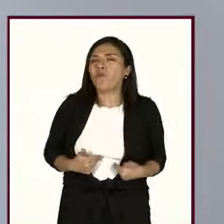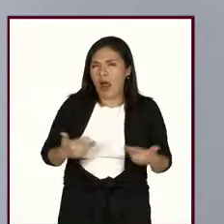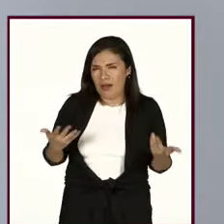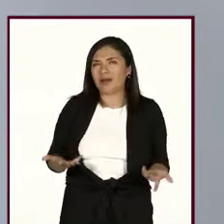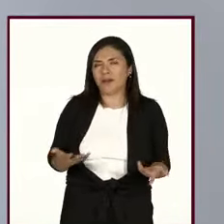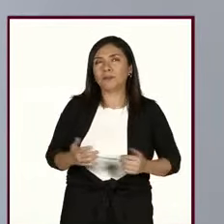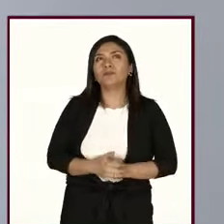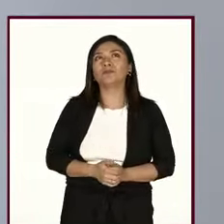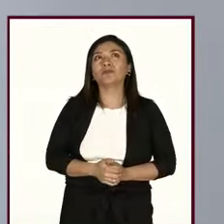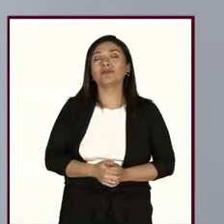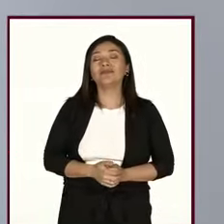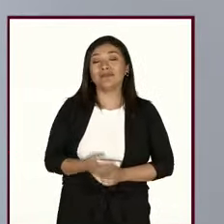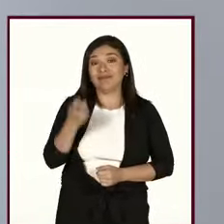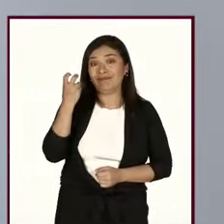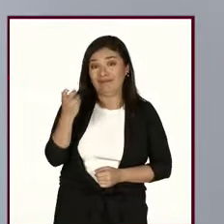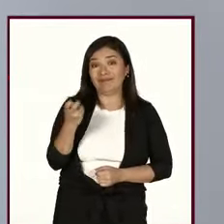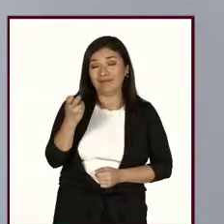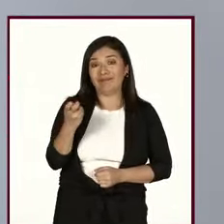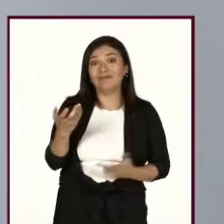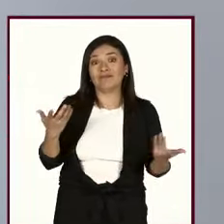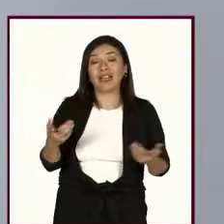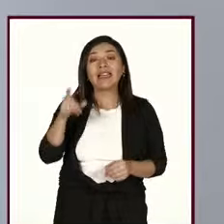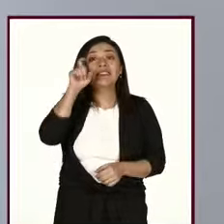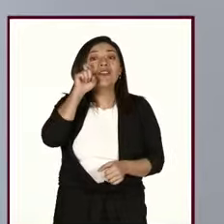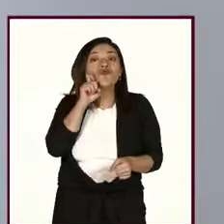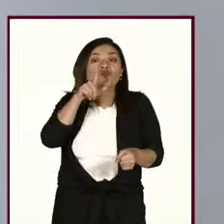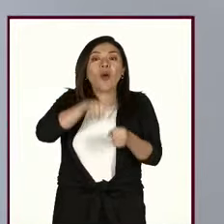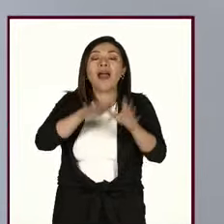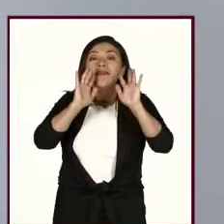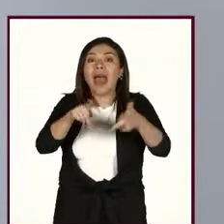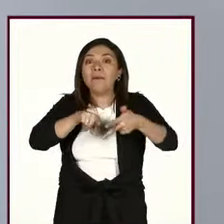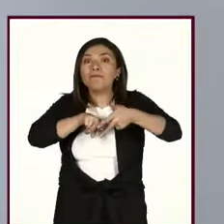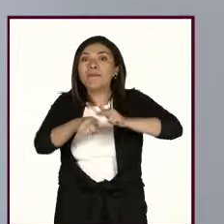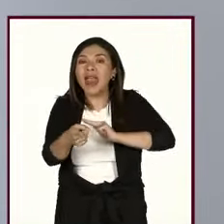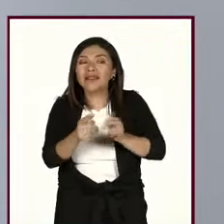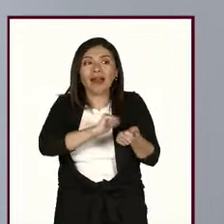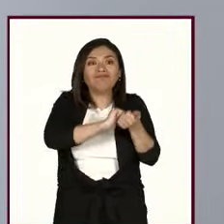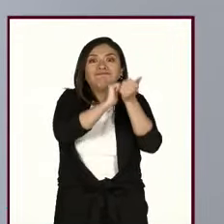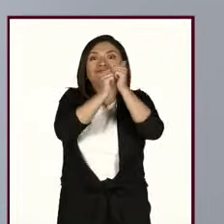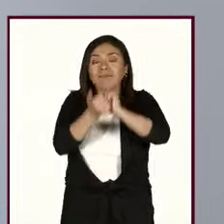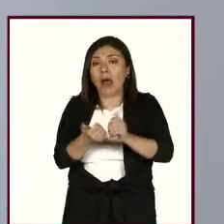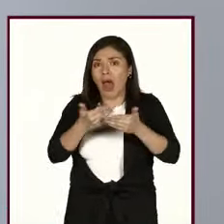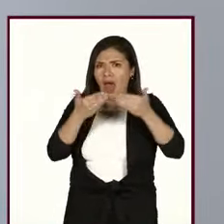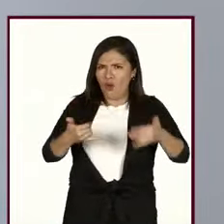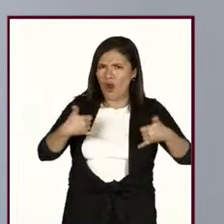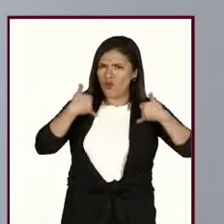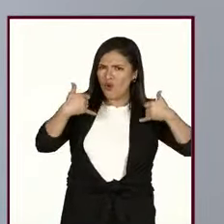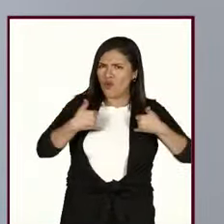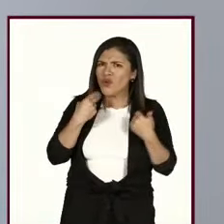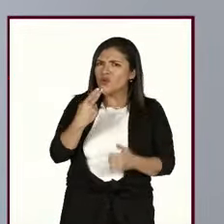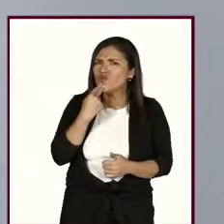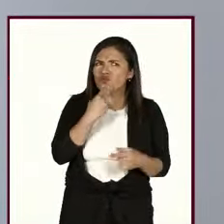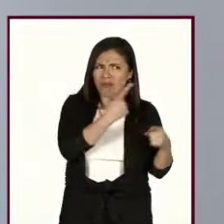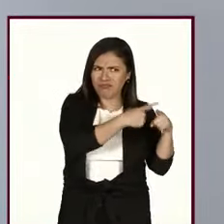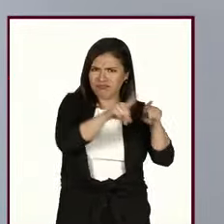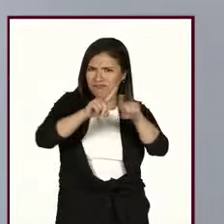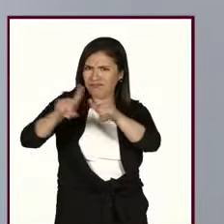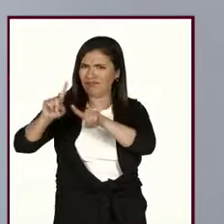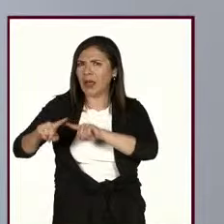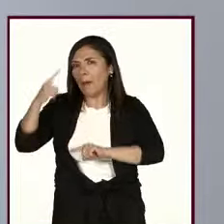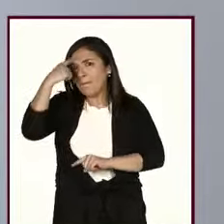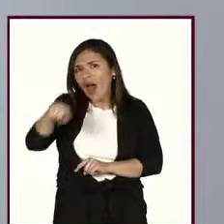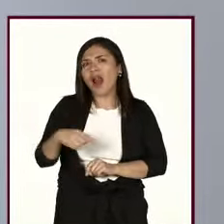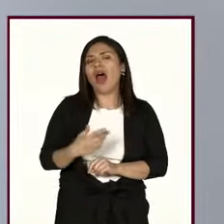y en este ejercicio de la sexualidad los jóvenes ahora utilizan todas las herramientas para